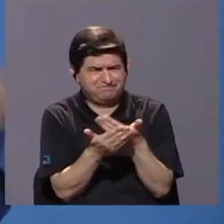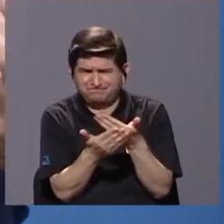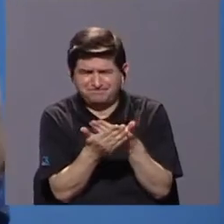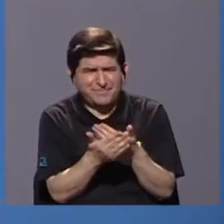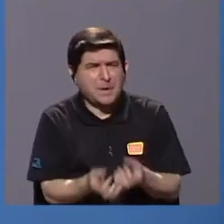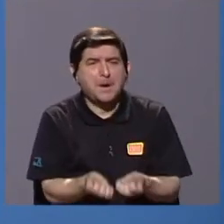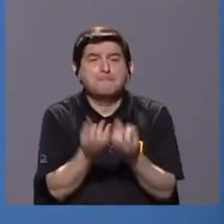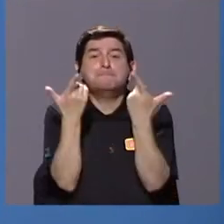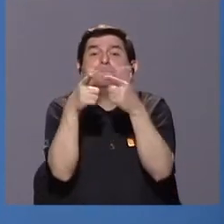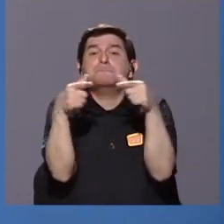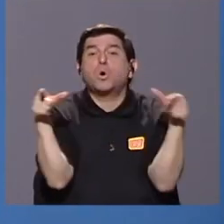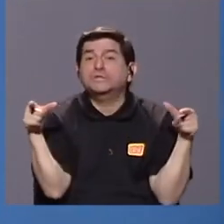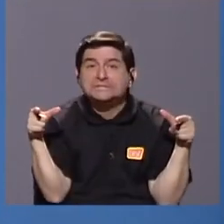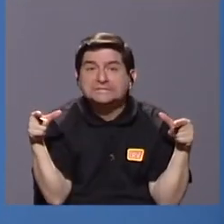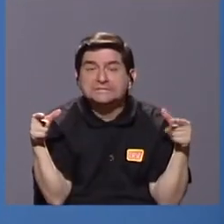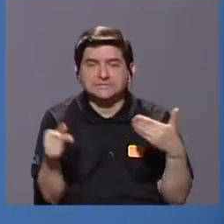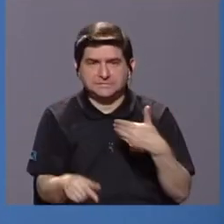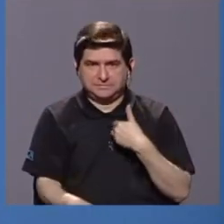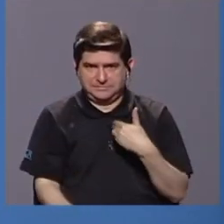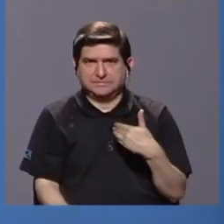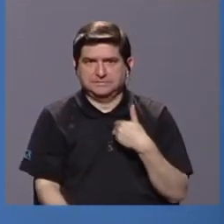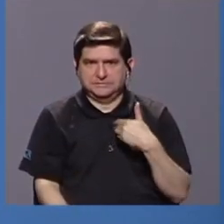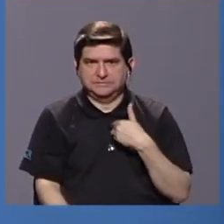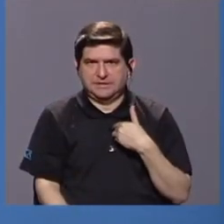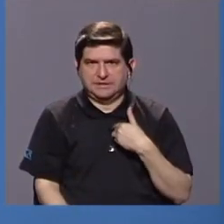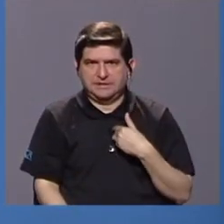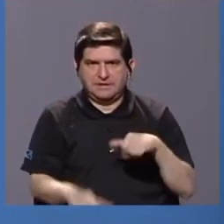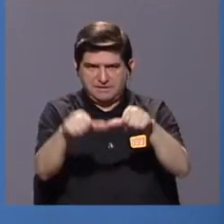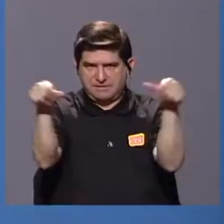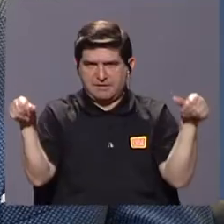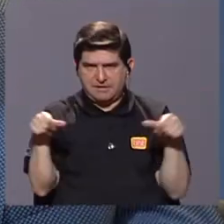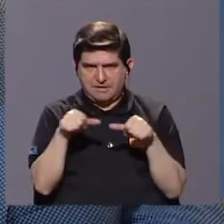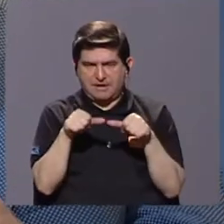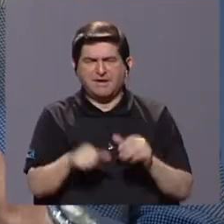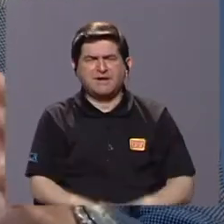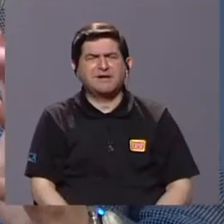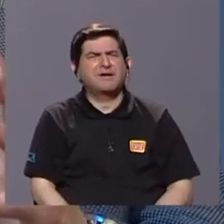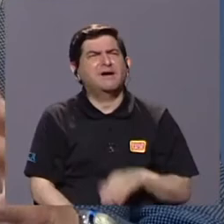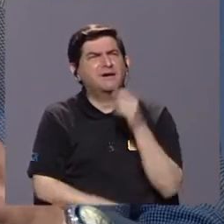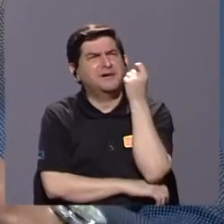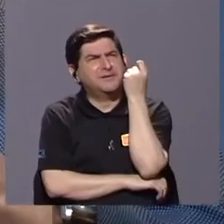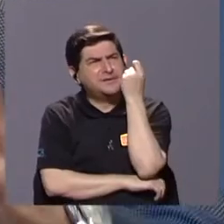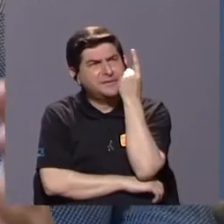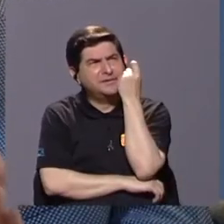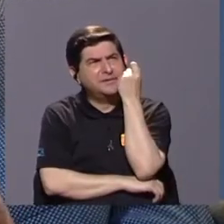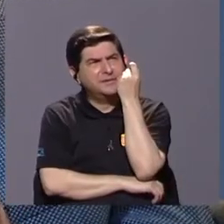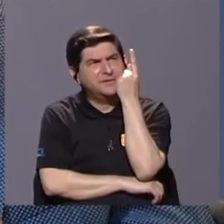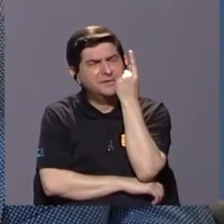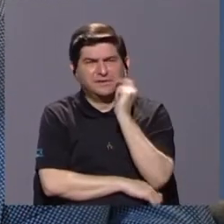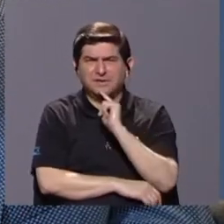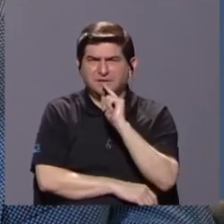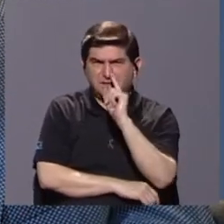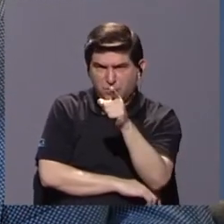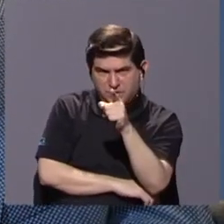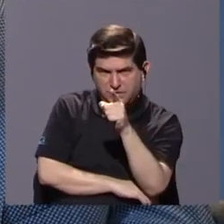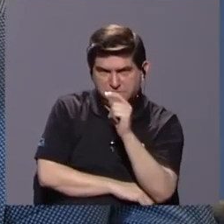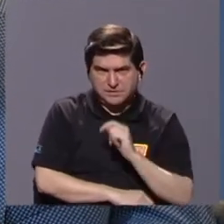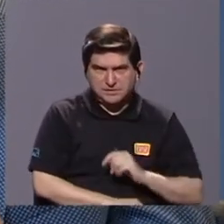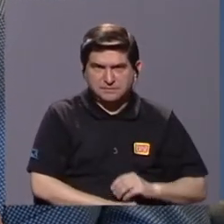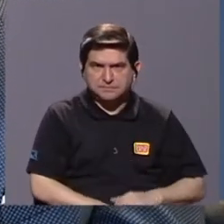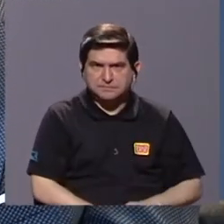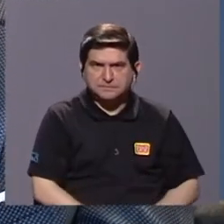multilingüismo en esta área. Entonces, podemos interpretar correctamente, Guillermo, lo que usted nos ha comentado,